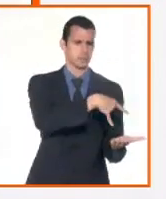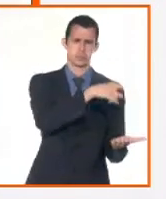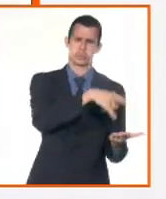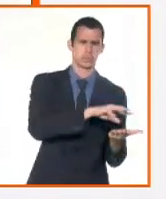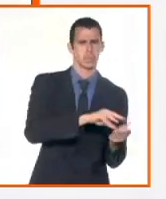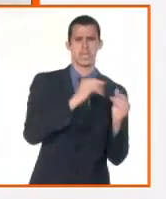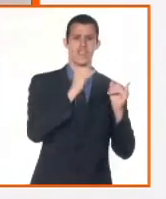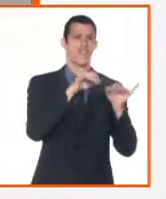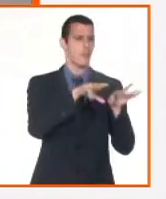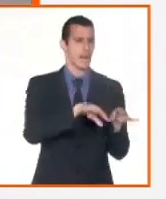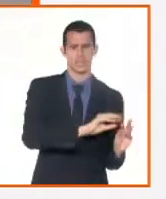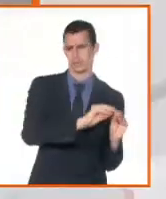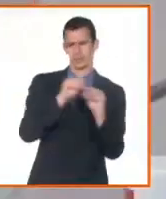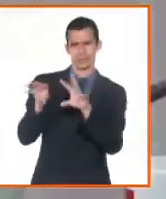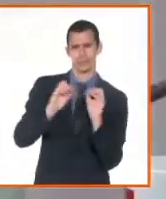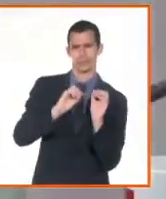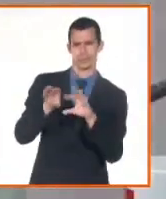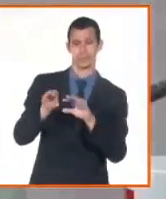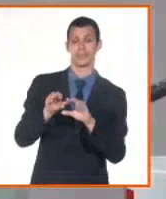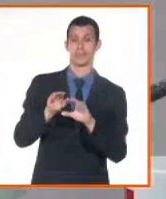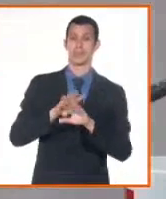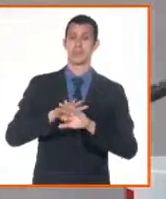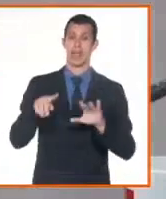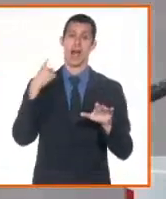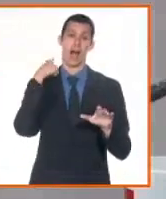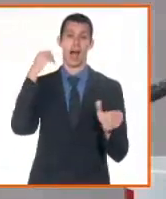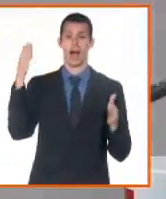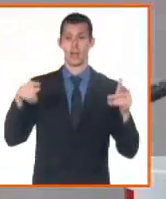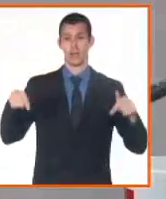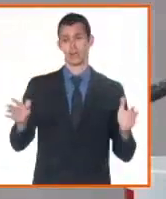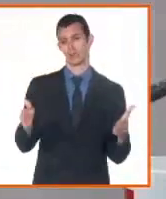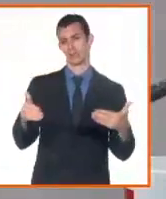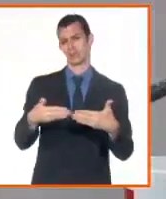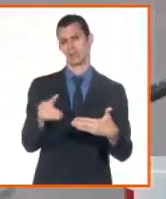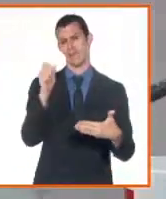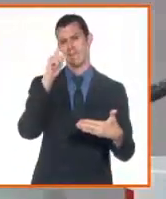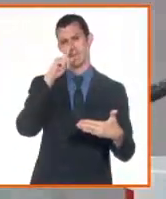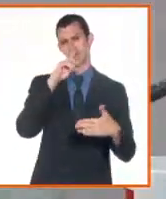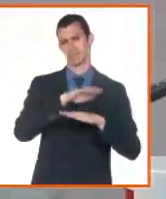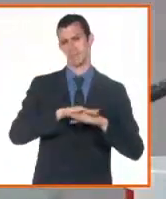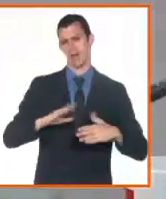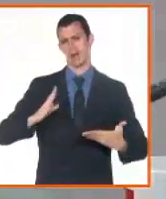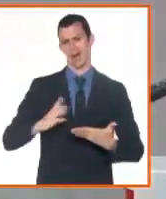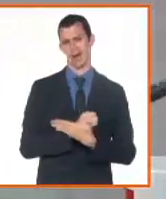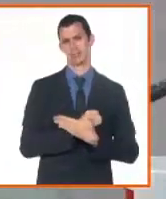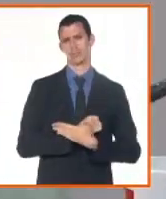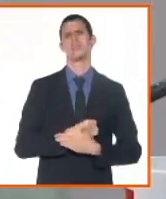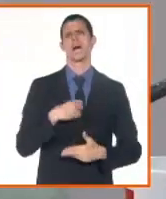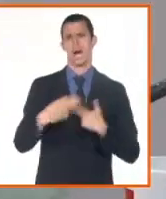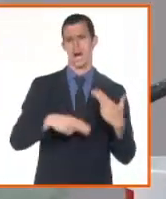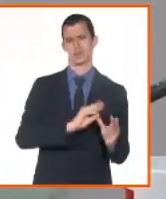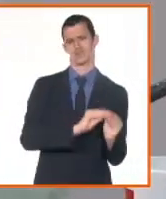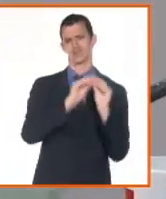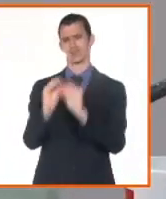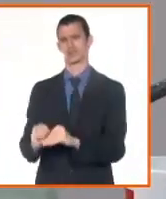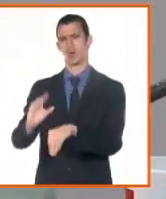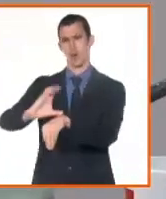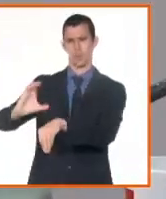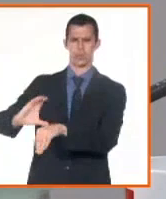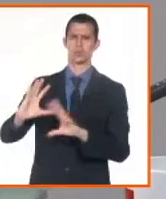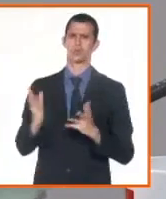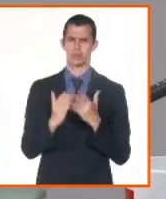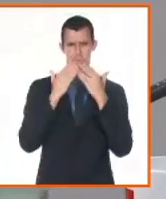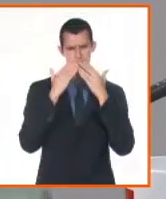prestación del servicio, que por supuesto no se va a lograr sólo este año, hay que ir madurando todos esos procesos.